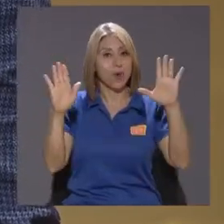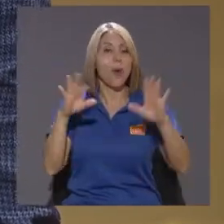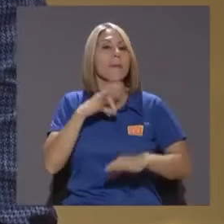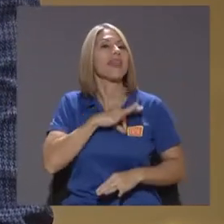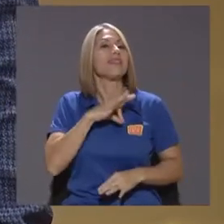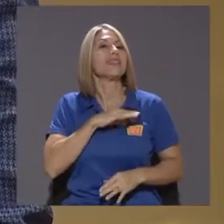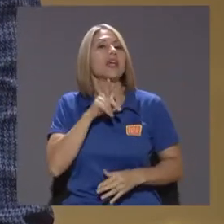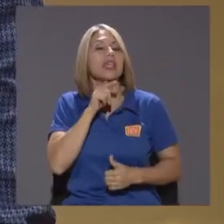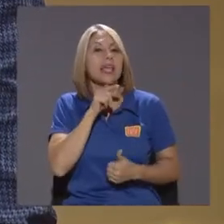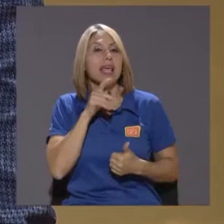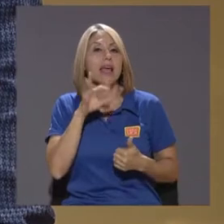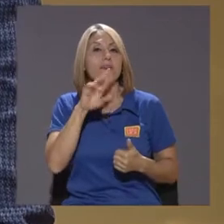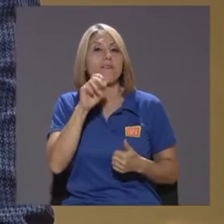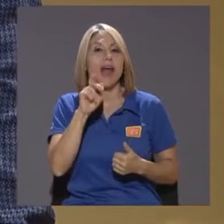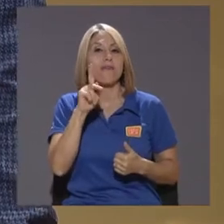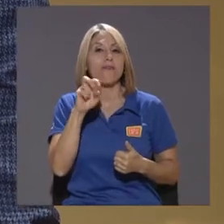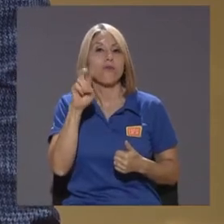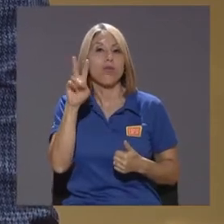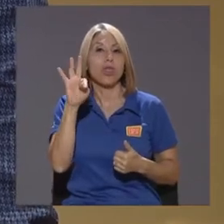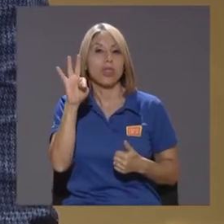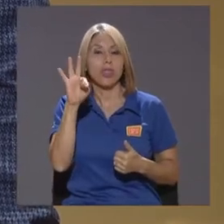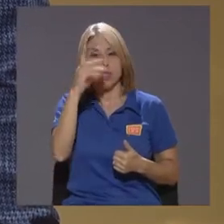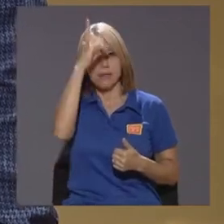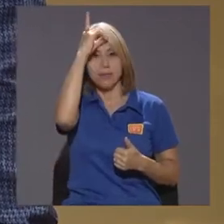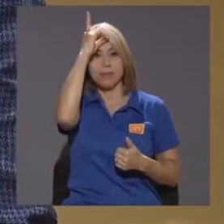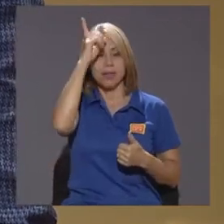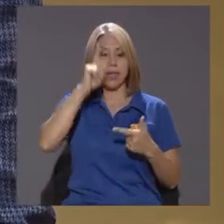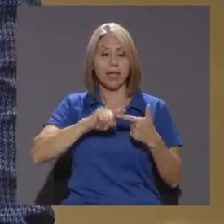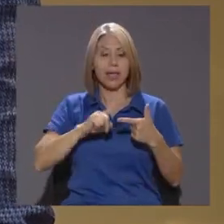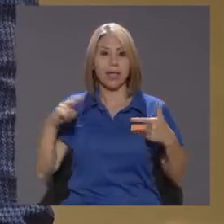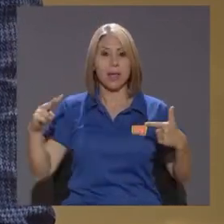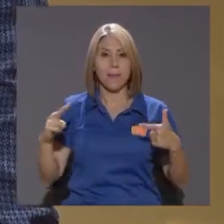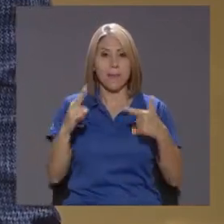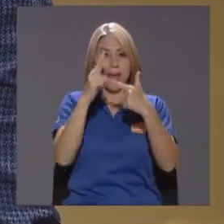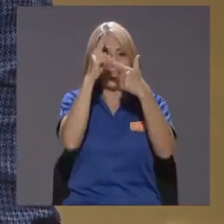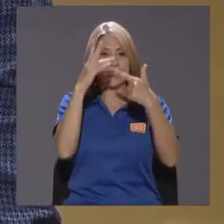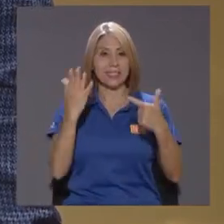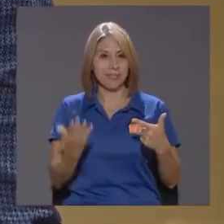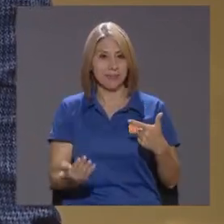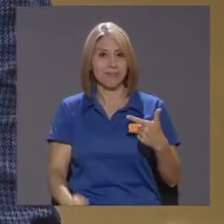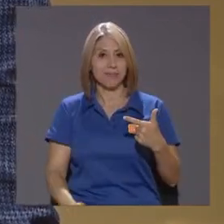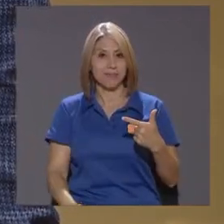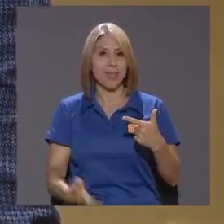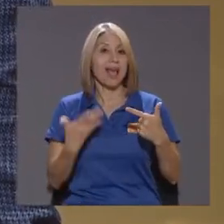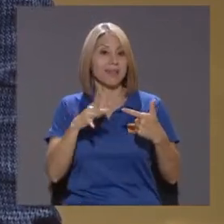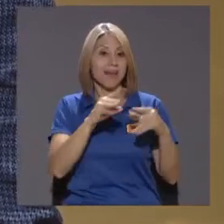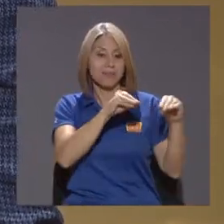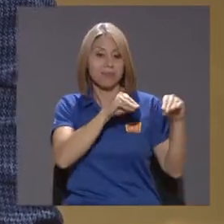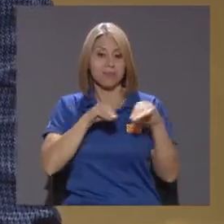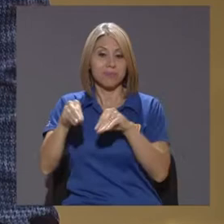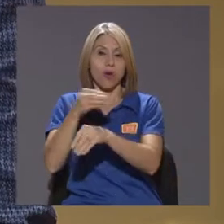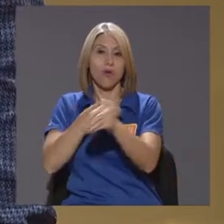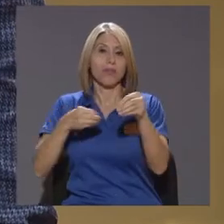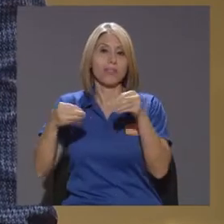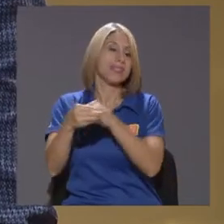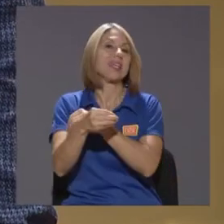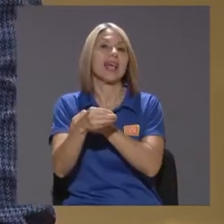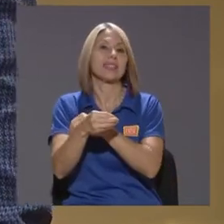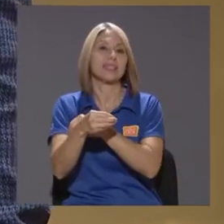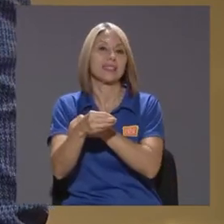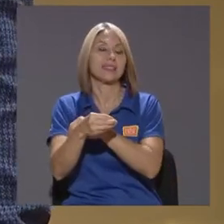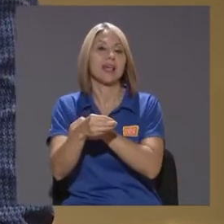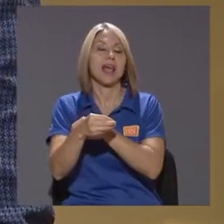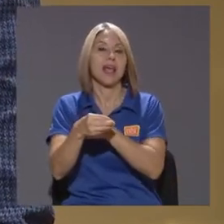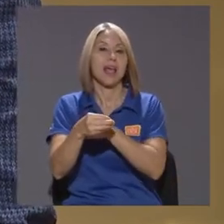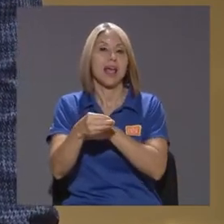beneficiados Frankfurt fundamentalmente Y París A donde se han trasladado Las oficinas De O han ampliado Su